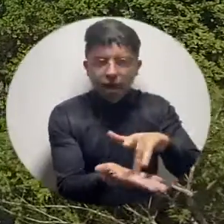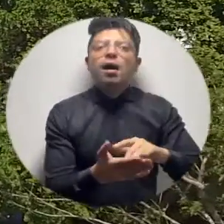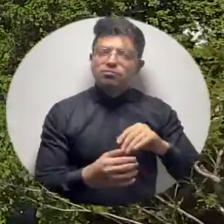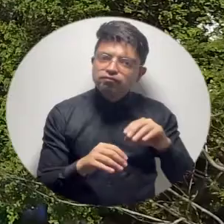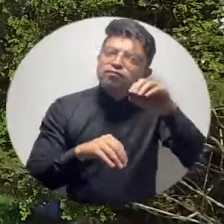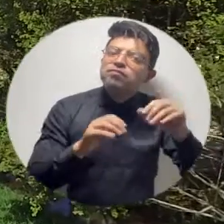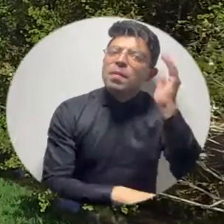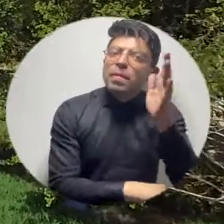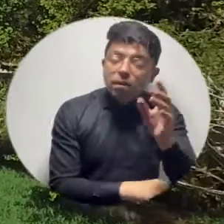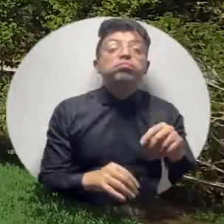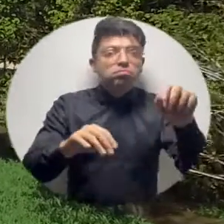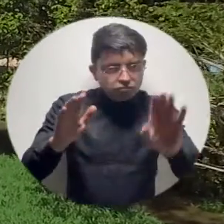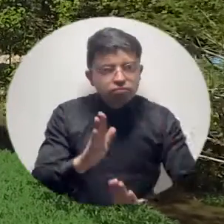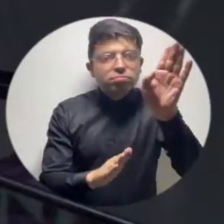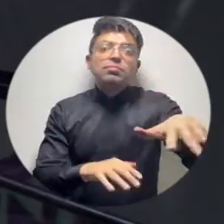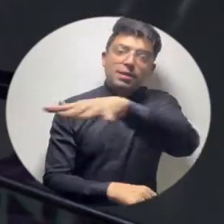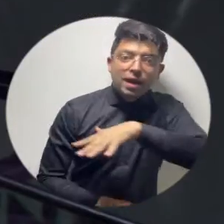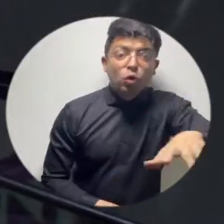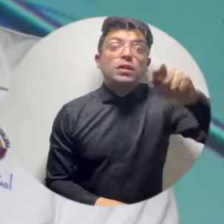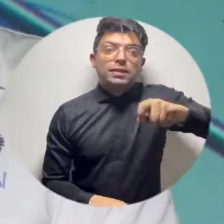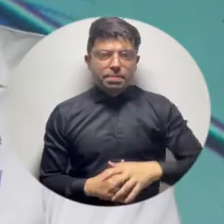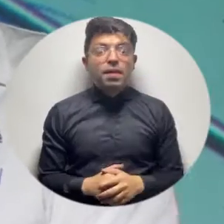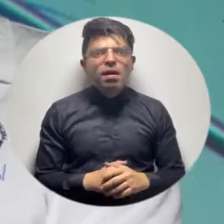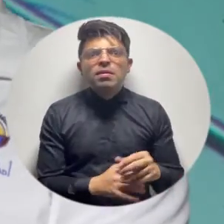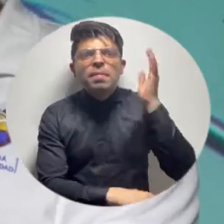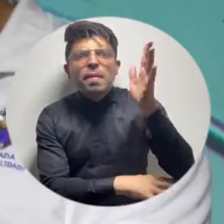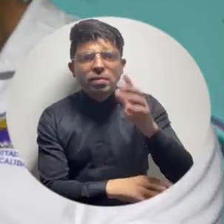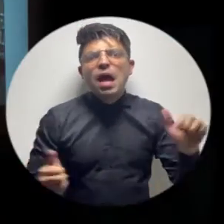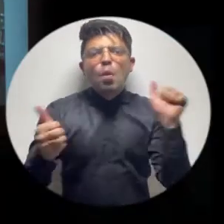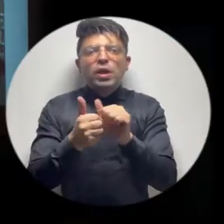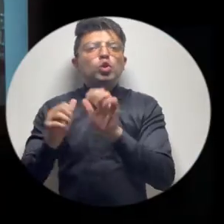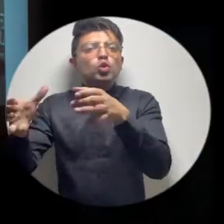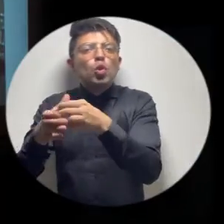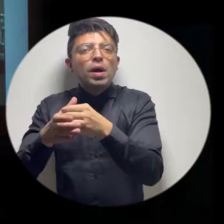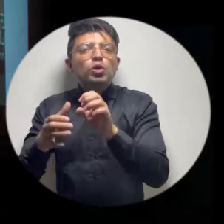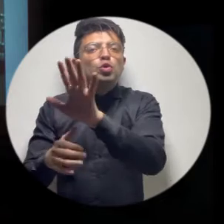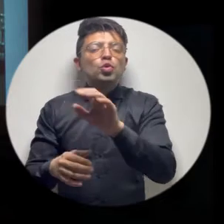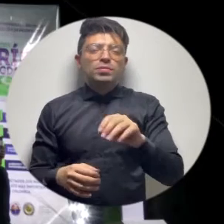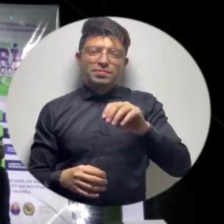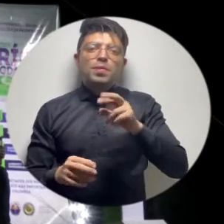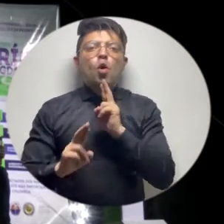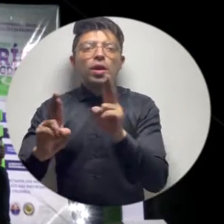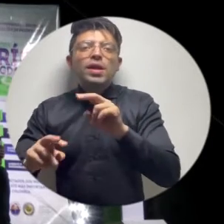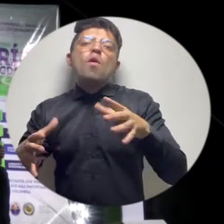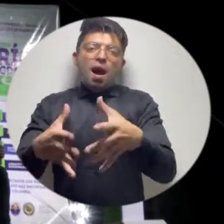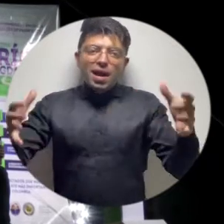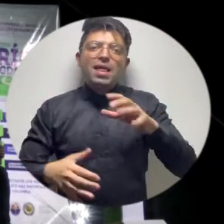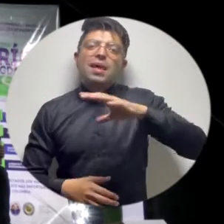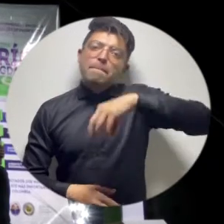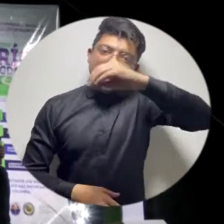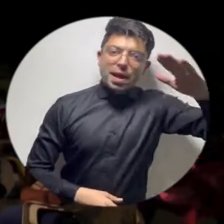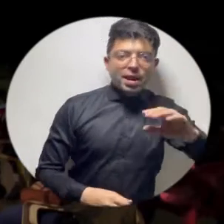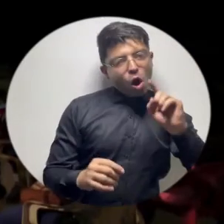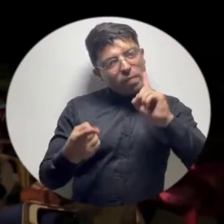progreso a ese territorio que tanto lo necesita. Este evento que tuvo el acompañamiento de la Corporación Autónoma Regional del Río Grande de la Magdalena por